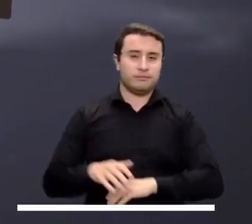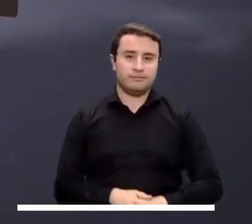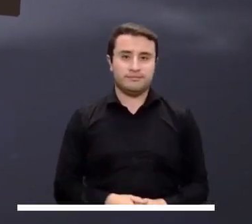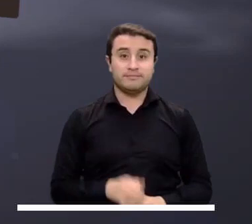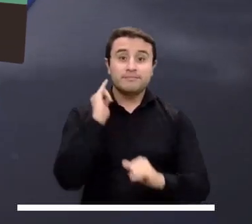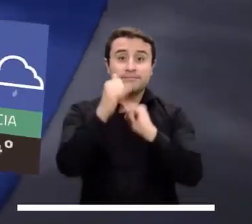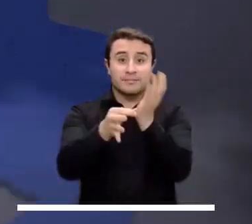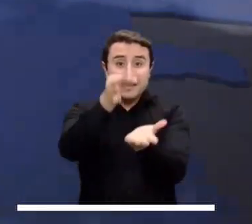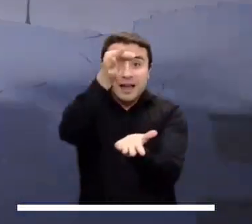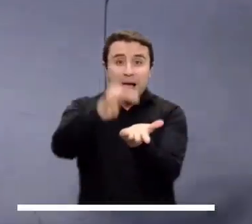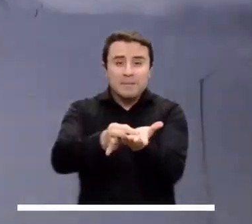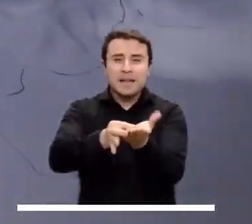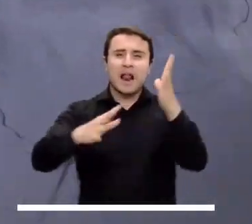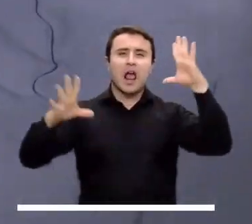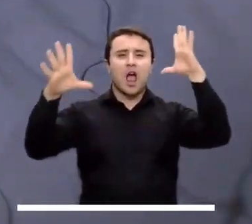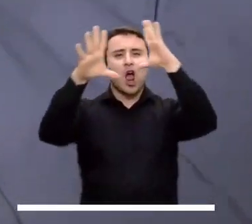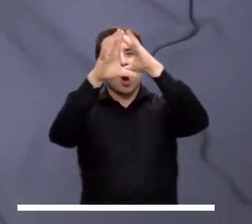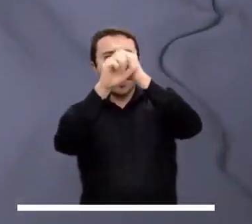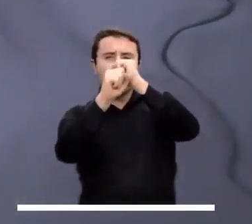Amazonas.